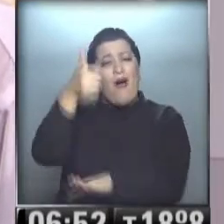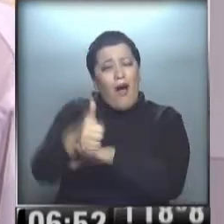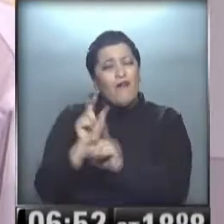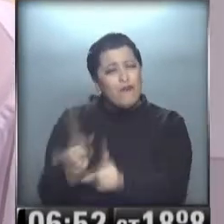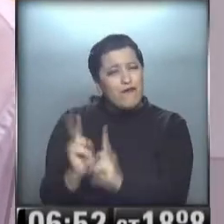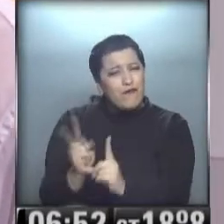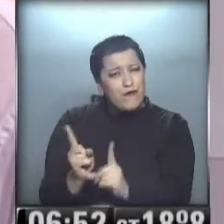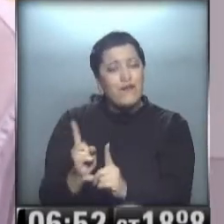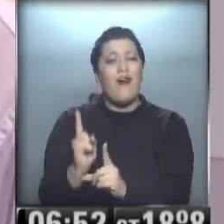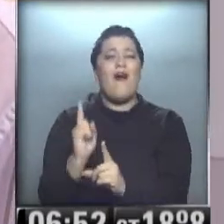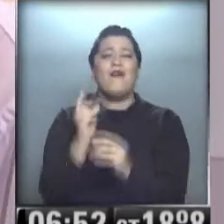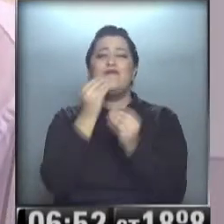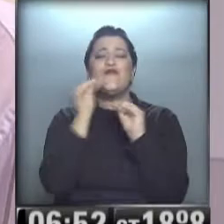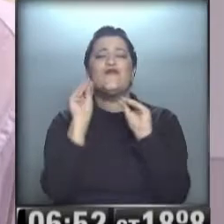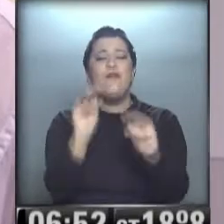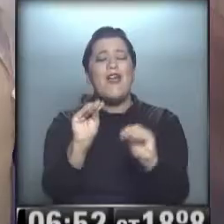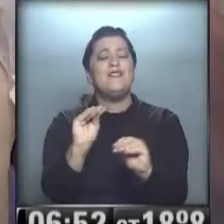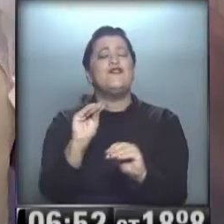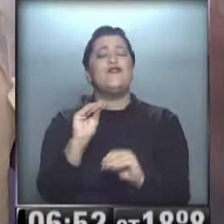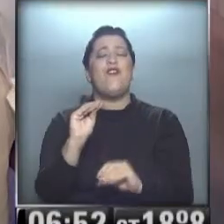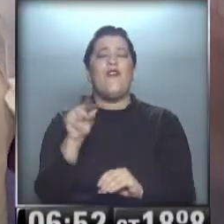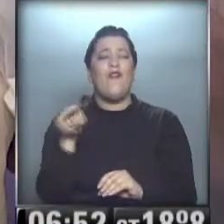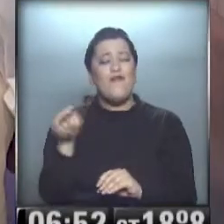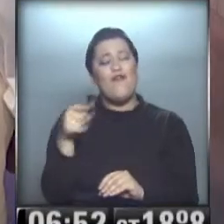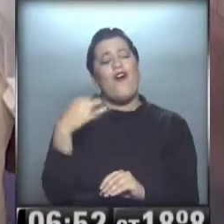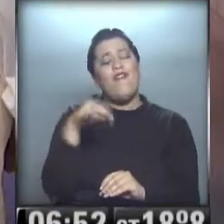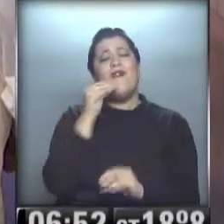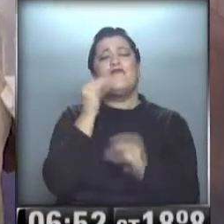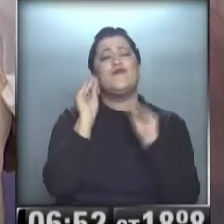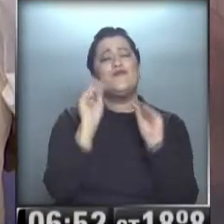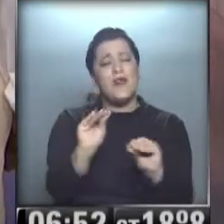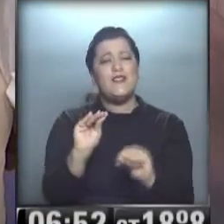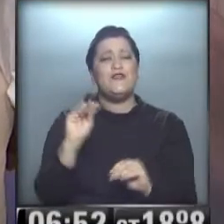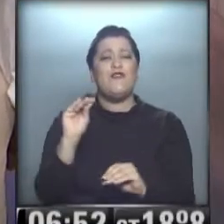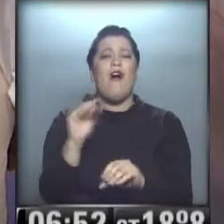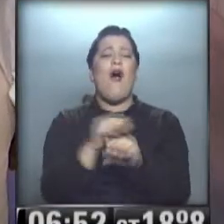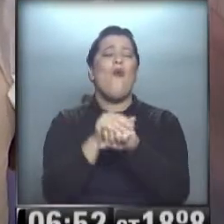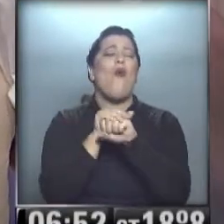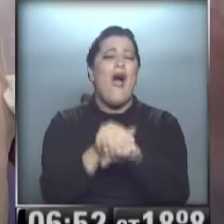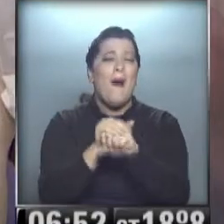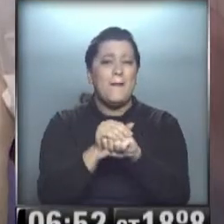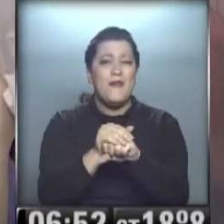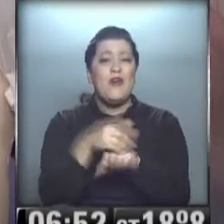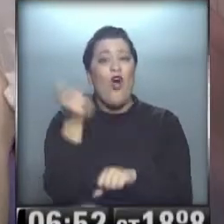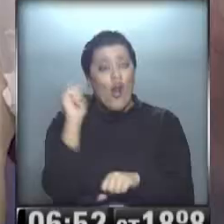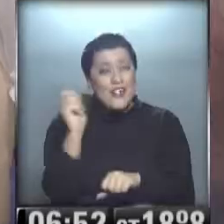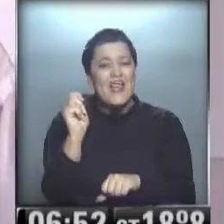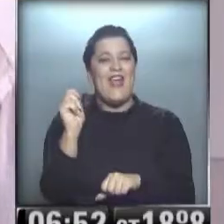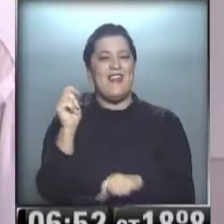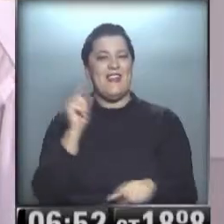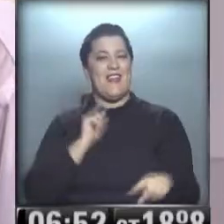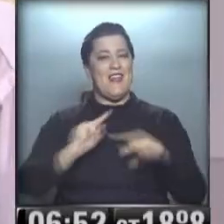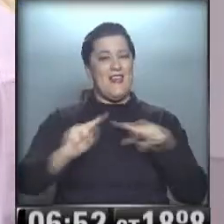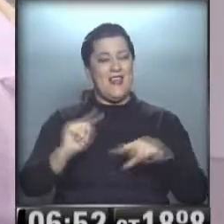nosotros y que le mandes un beso enorme, enorme a un gran amigo, que es tu director, ¿no, principito?